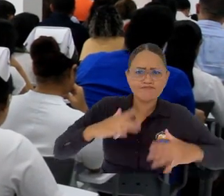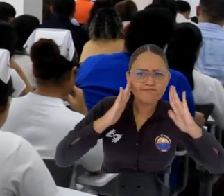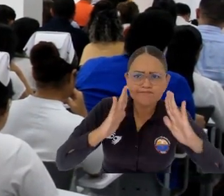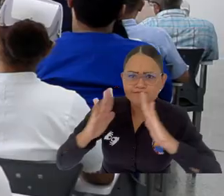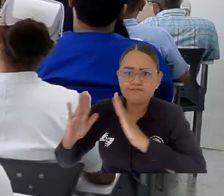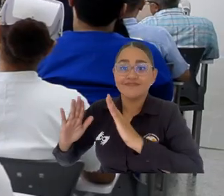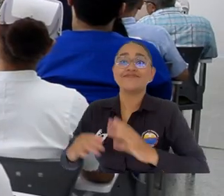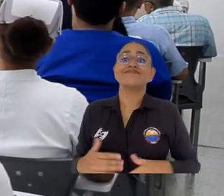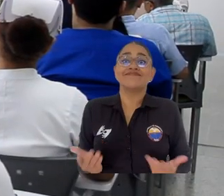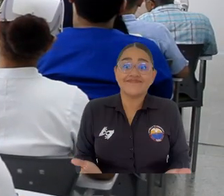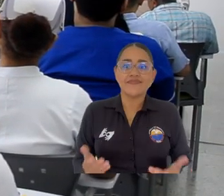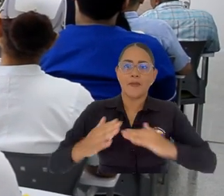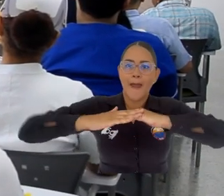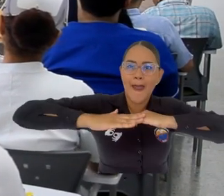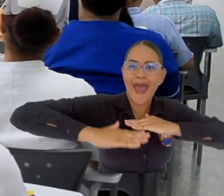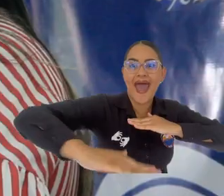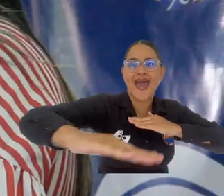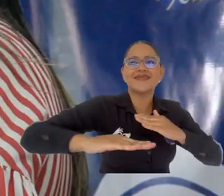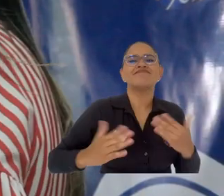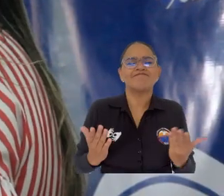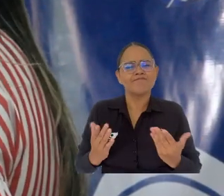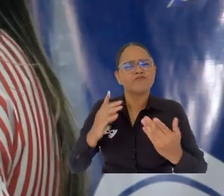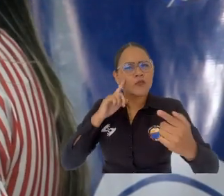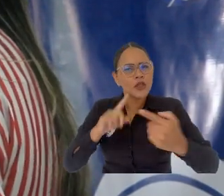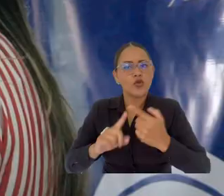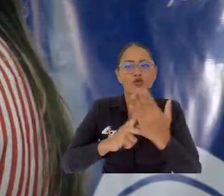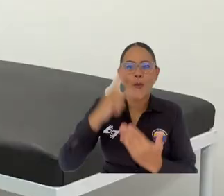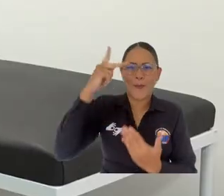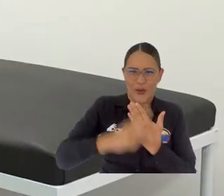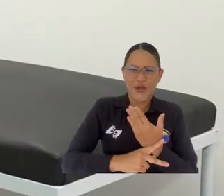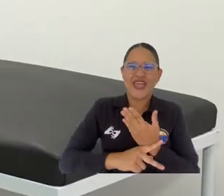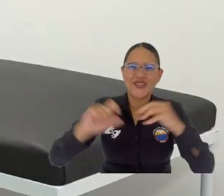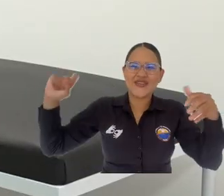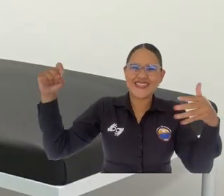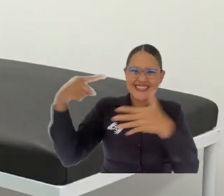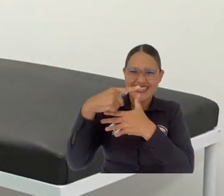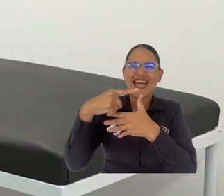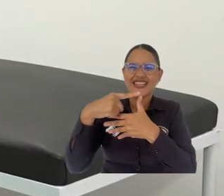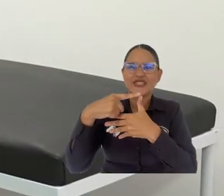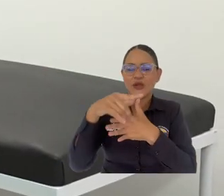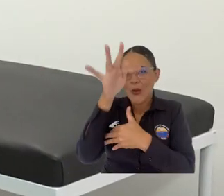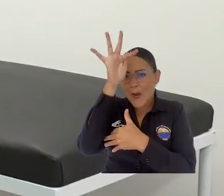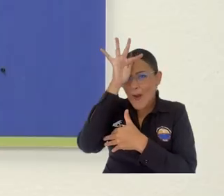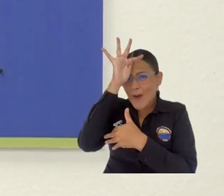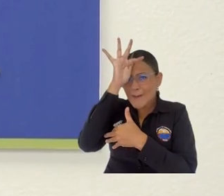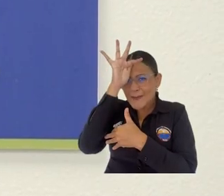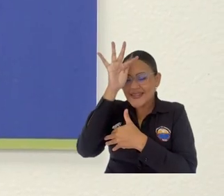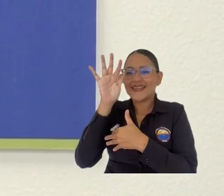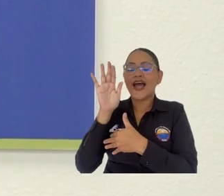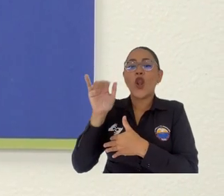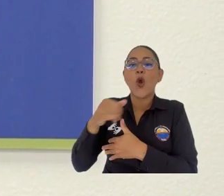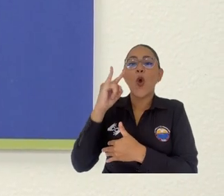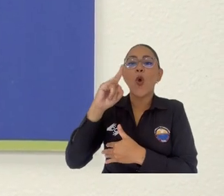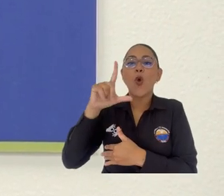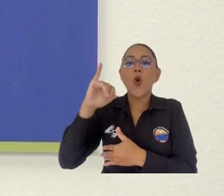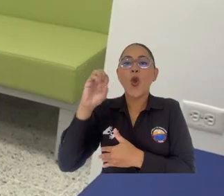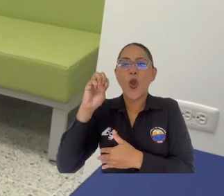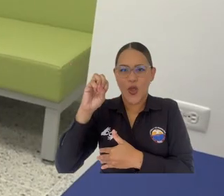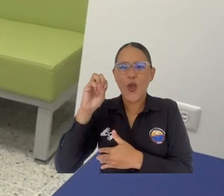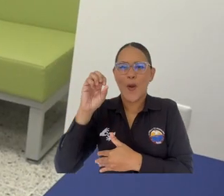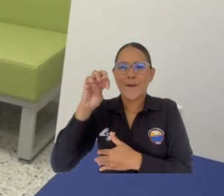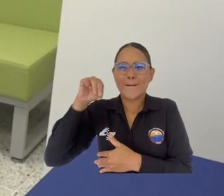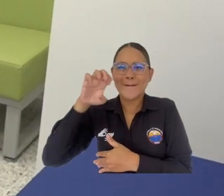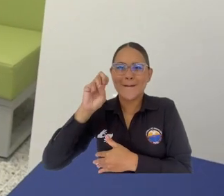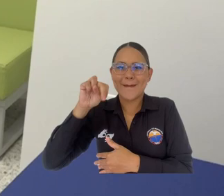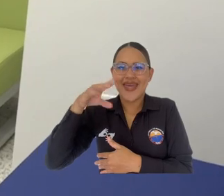Una obra que además es la continuidad del proyecto de adecuación y dotación del sexto piso del Hospital Universitario Julio Méndez Barreneche